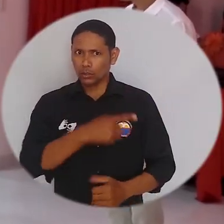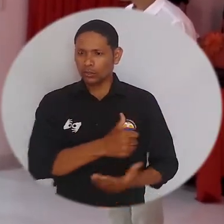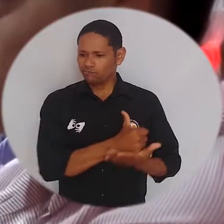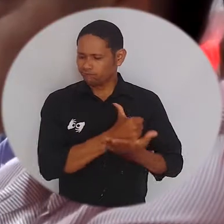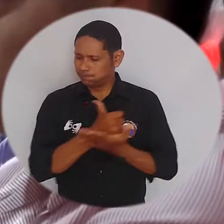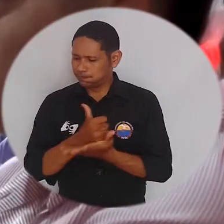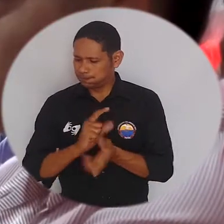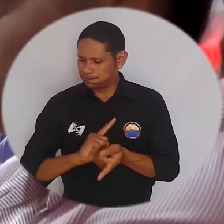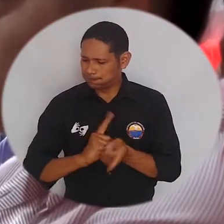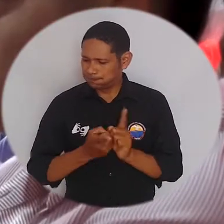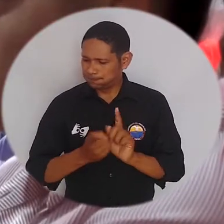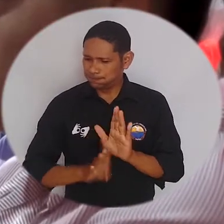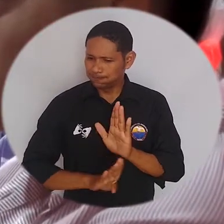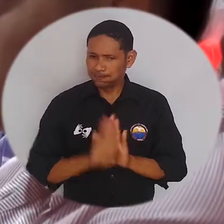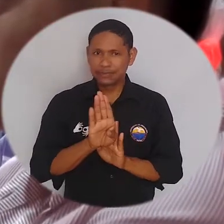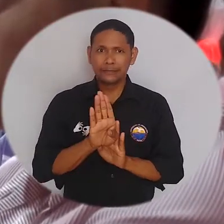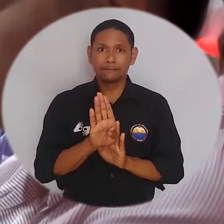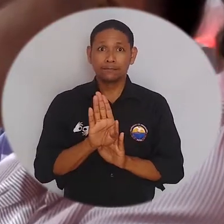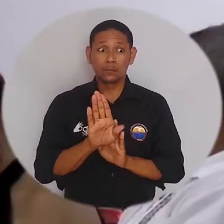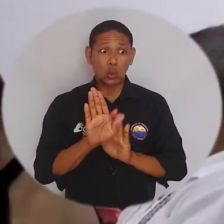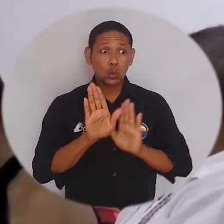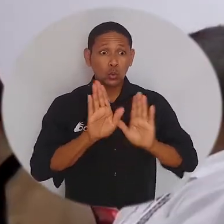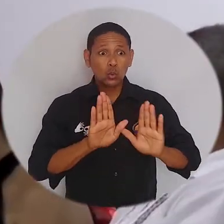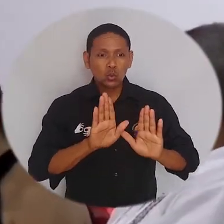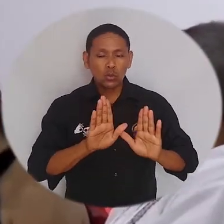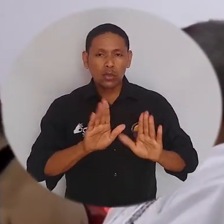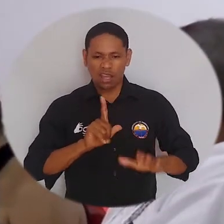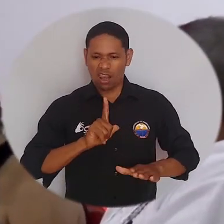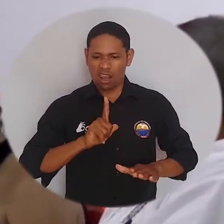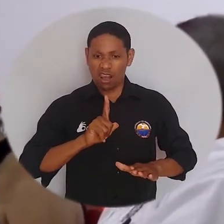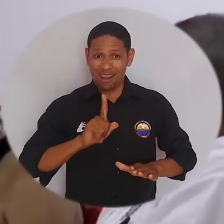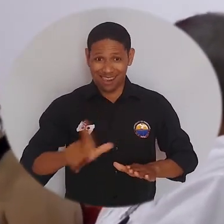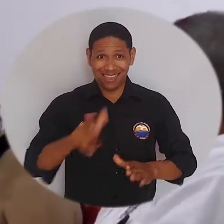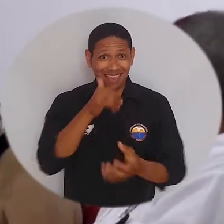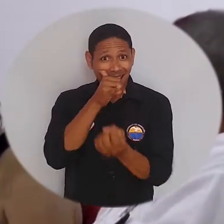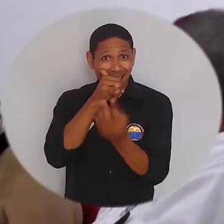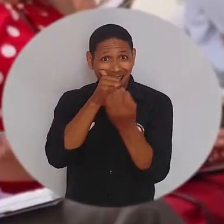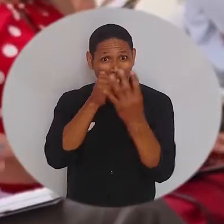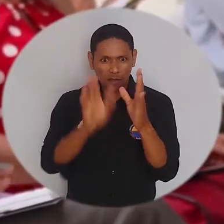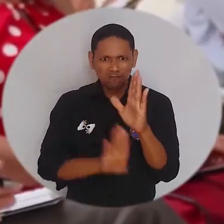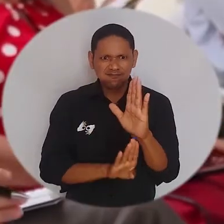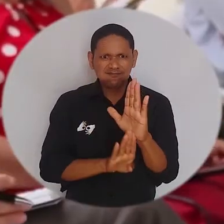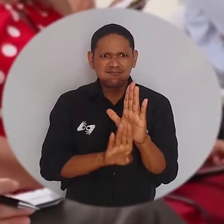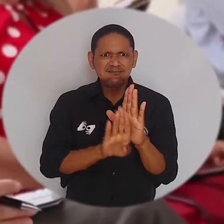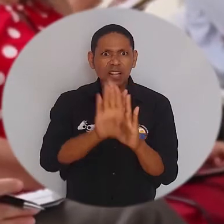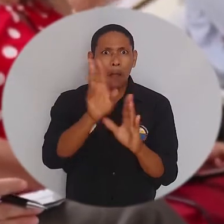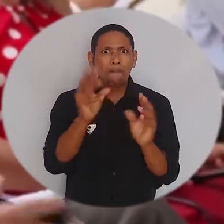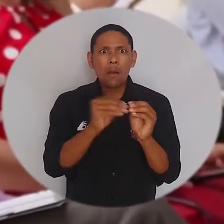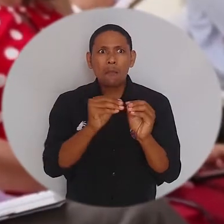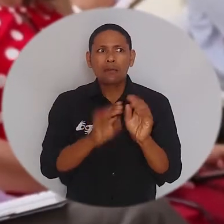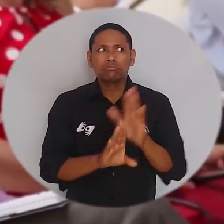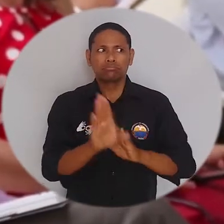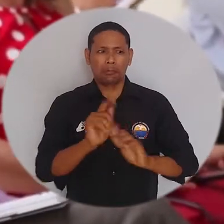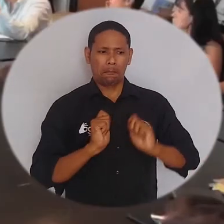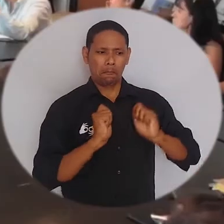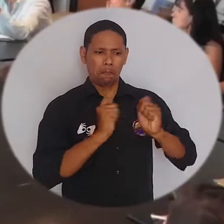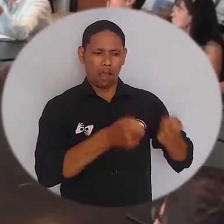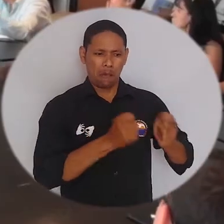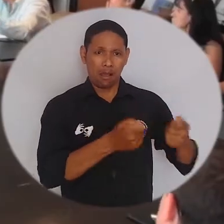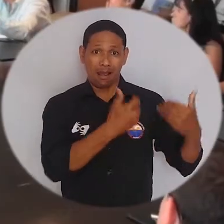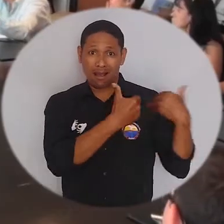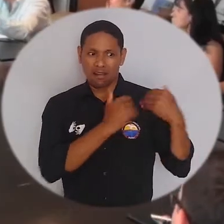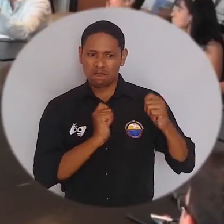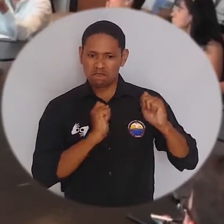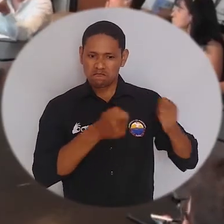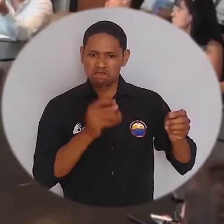transformadores que actúen como líderes pedagógicos y se comprometan y asuman